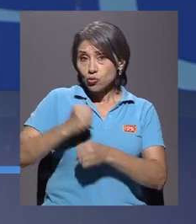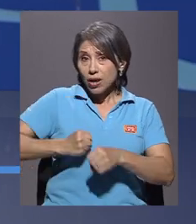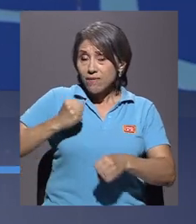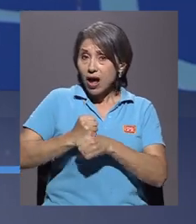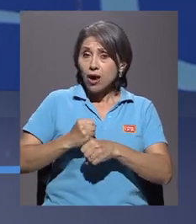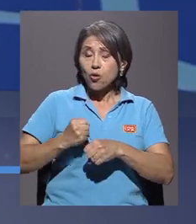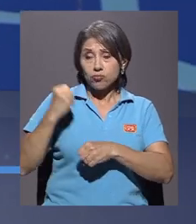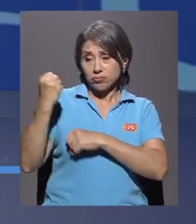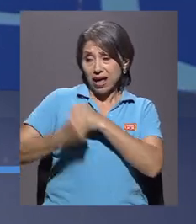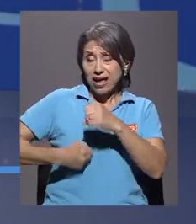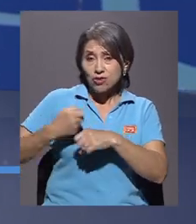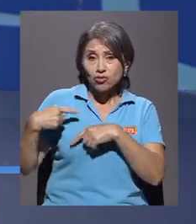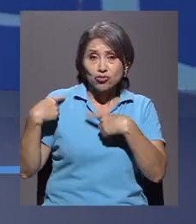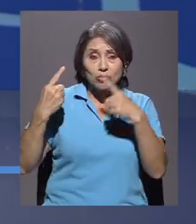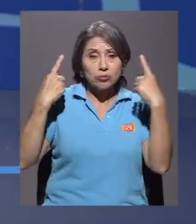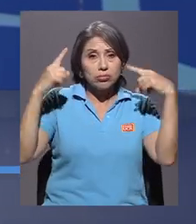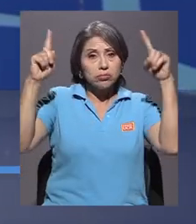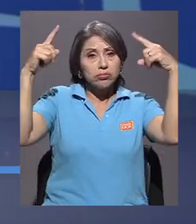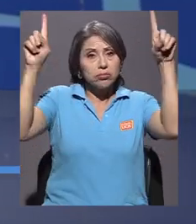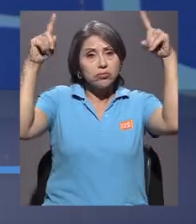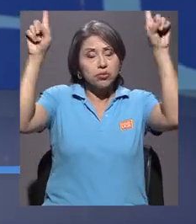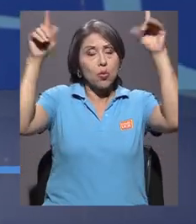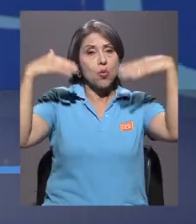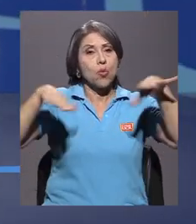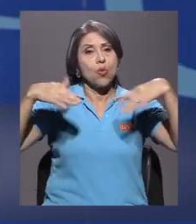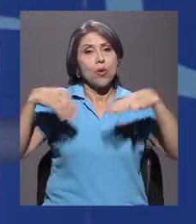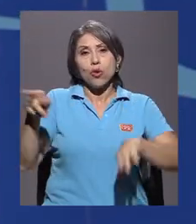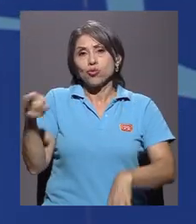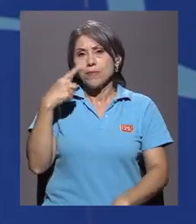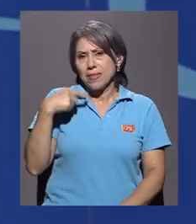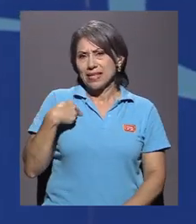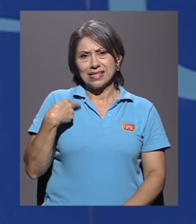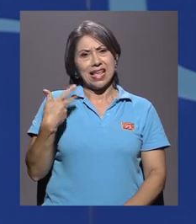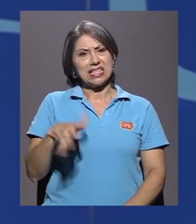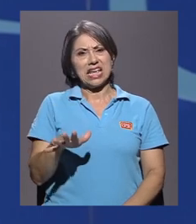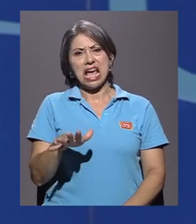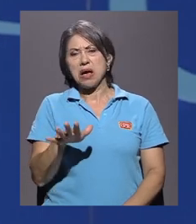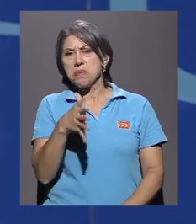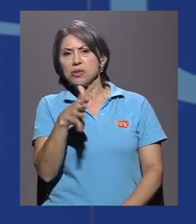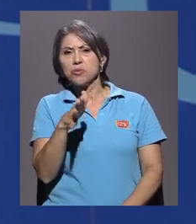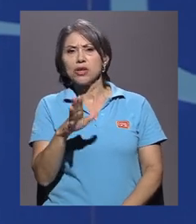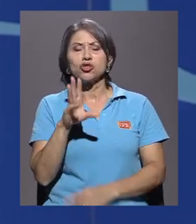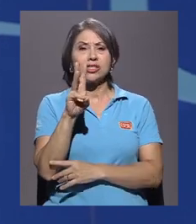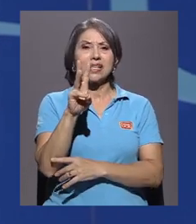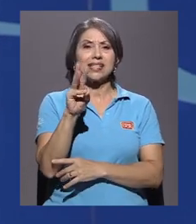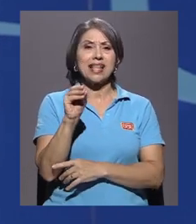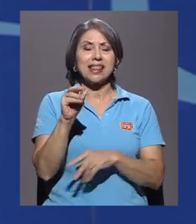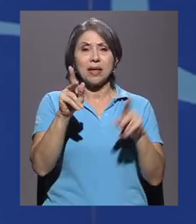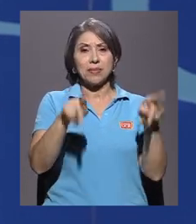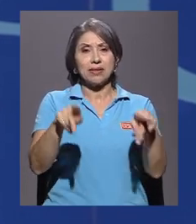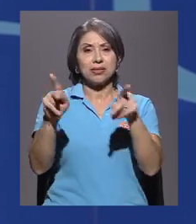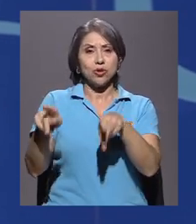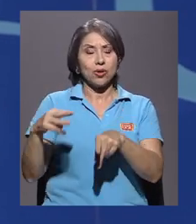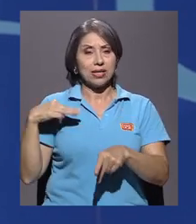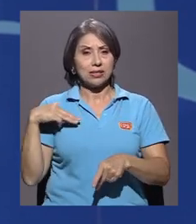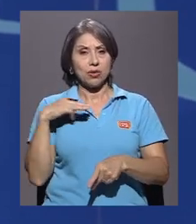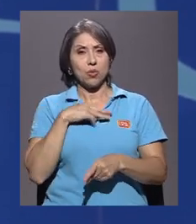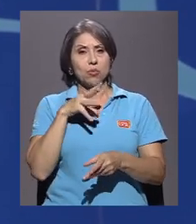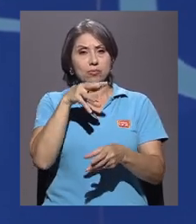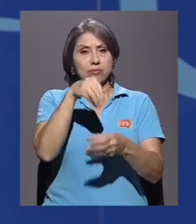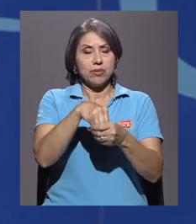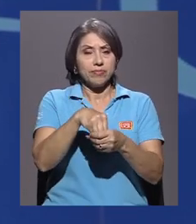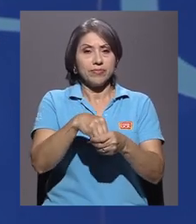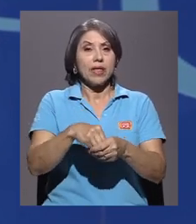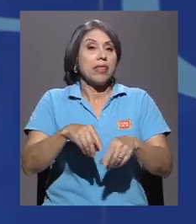años, ¿verdad? Y me decías hace un rato que ahorita este año rondan más o menos los 60 integrantes del... y que en otras ocasiones,